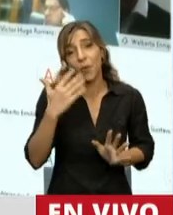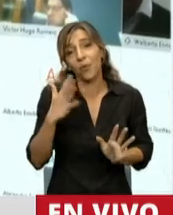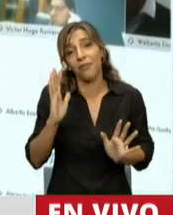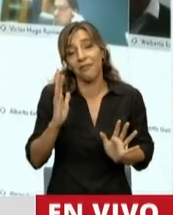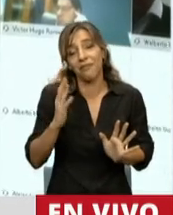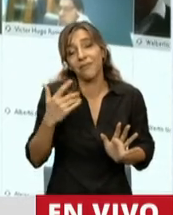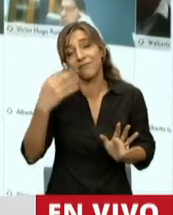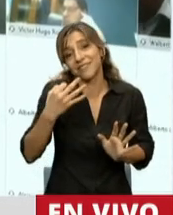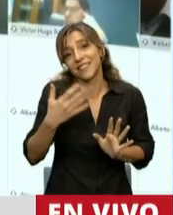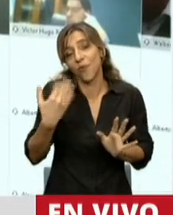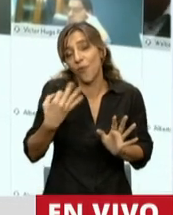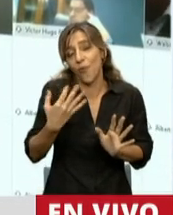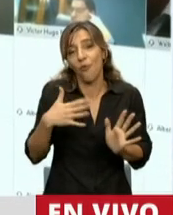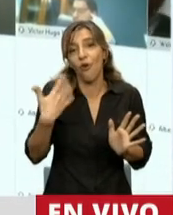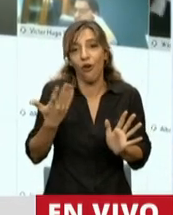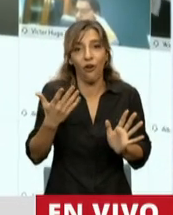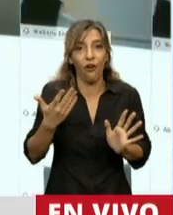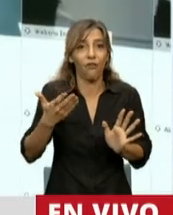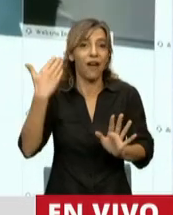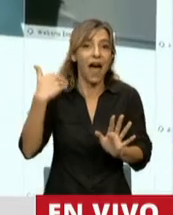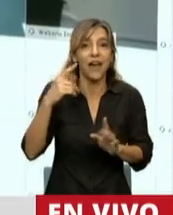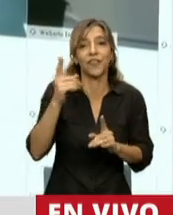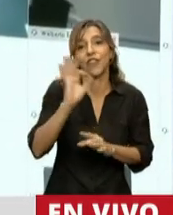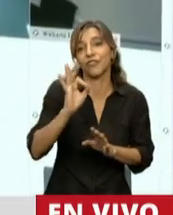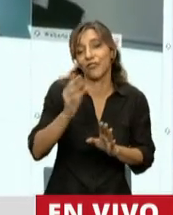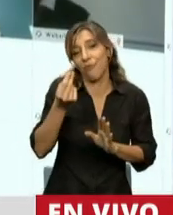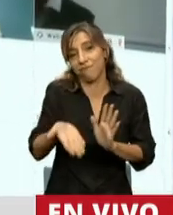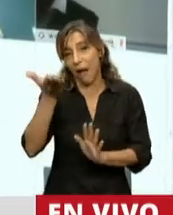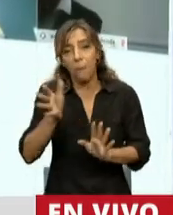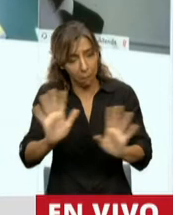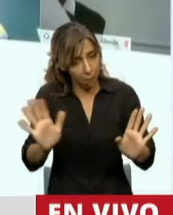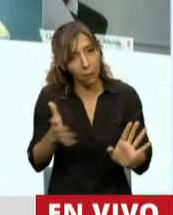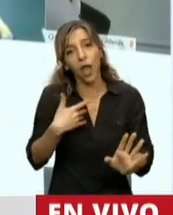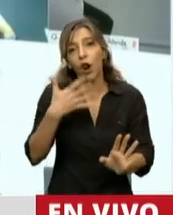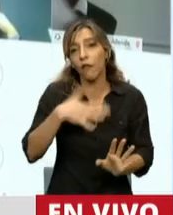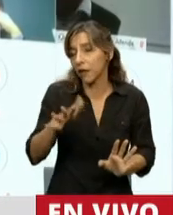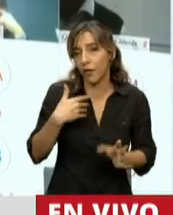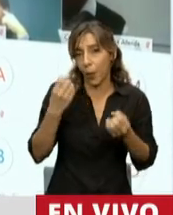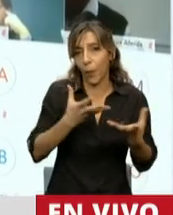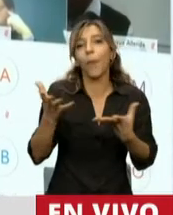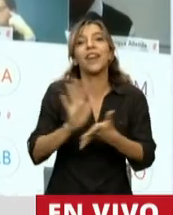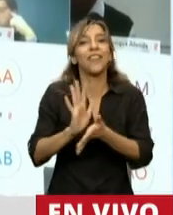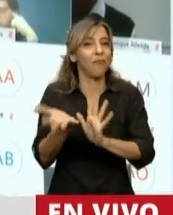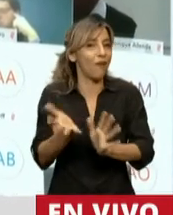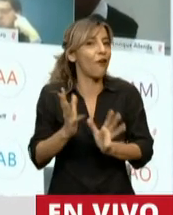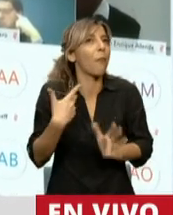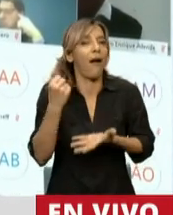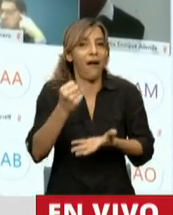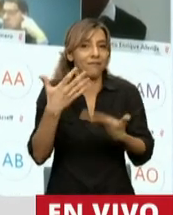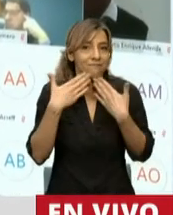sido de 13.000 millones. Pero bueno, son 10.500 millones, bienvenido. También quiero destacar, señor presidente,